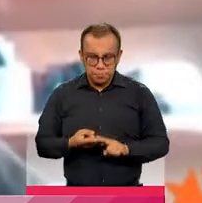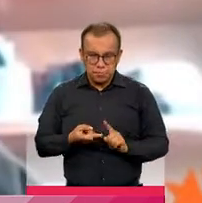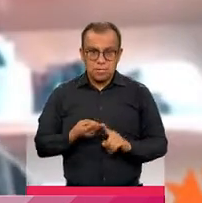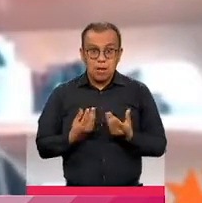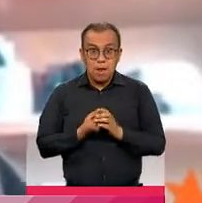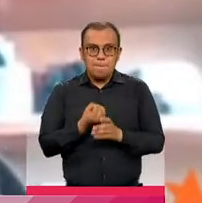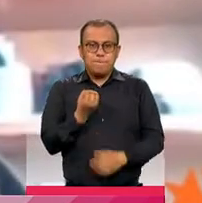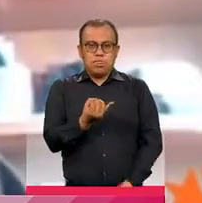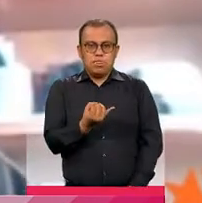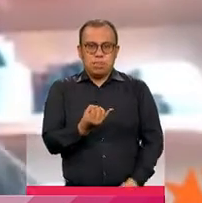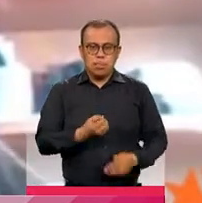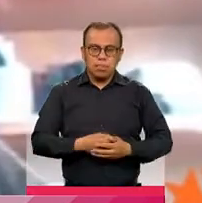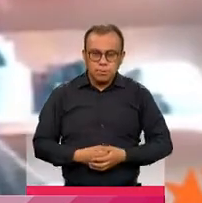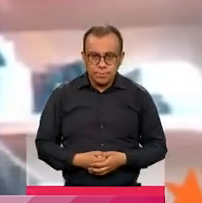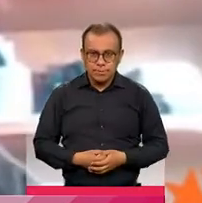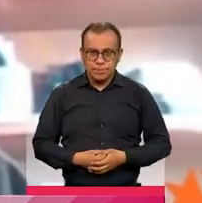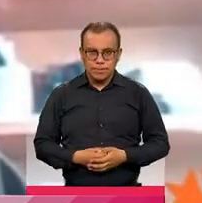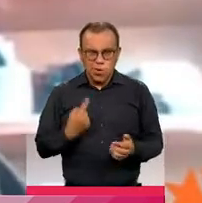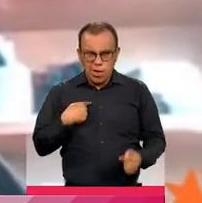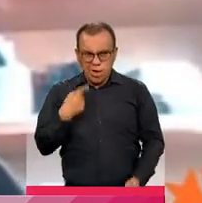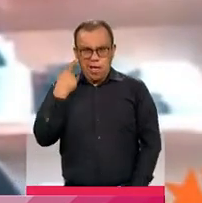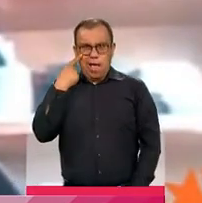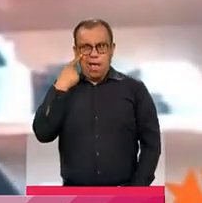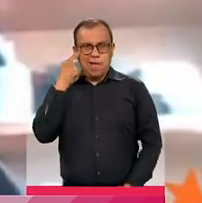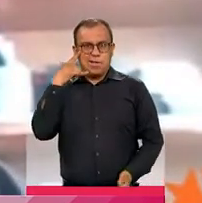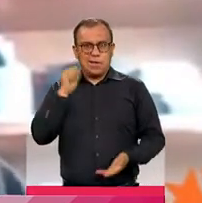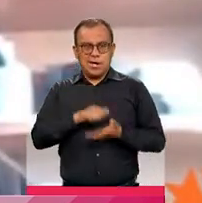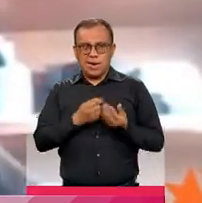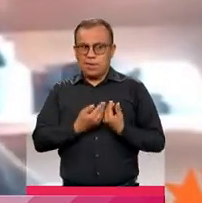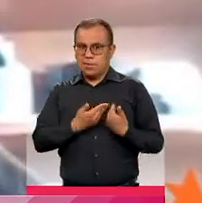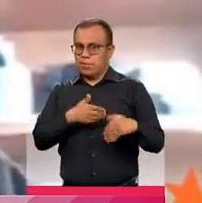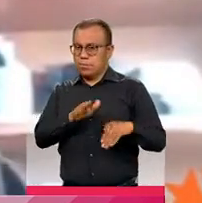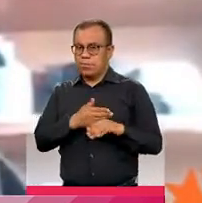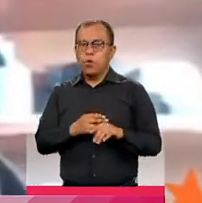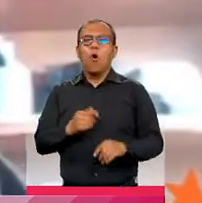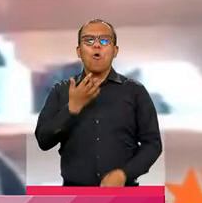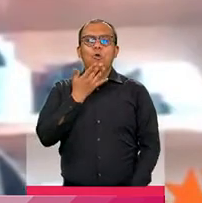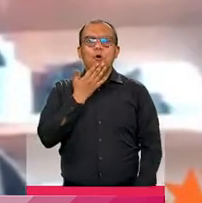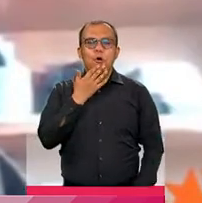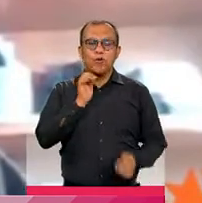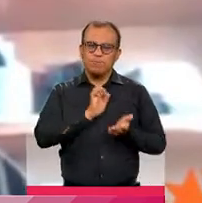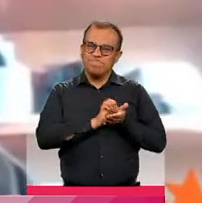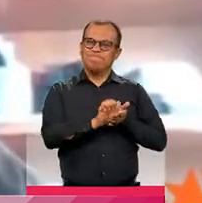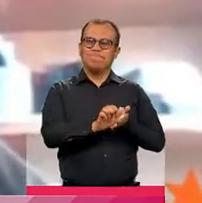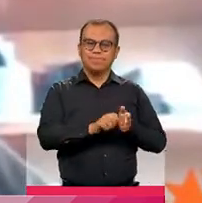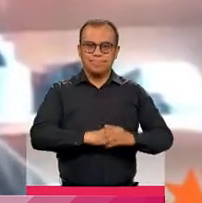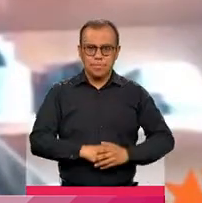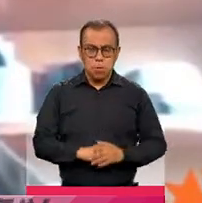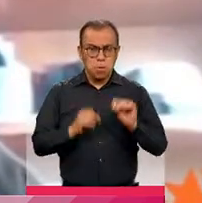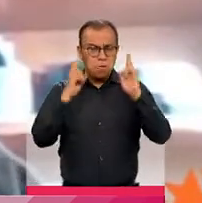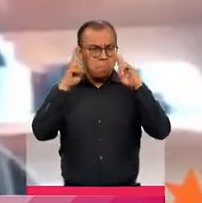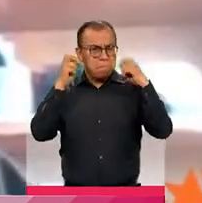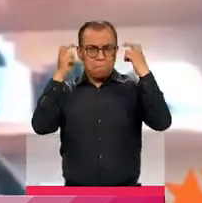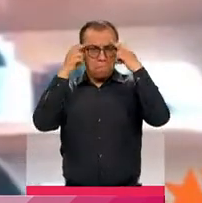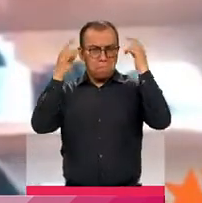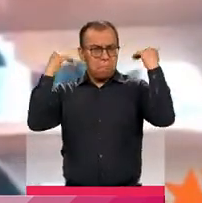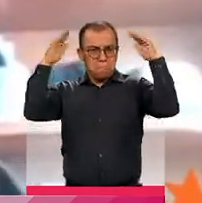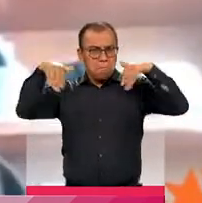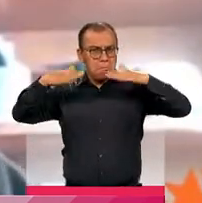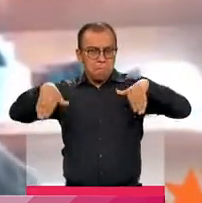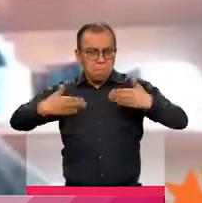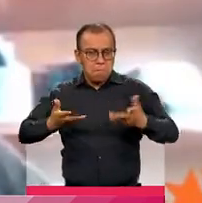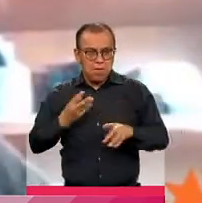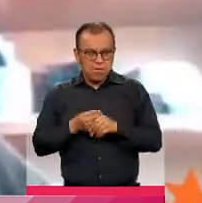exclusión, la estigmatización, el racismo, el desconocimiento o la